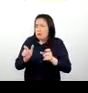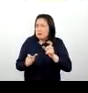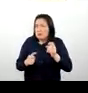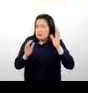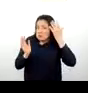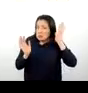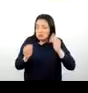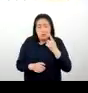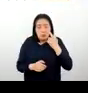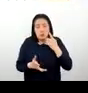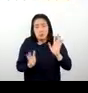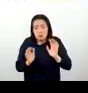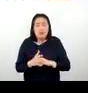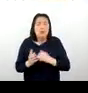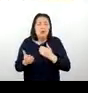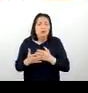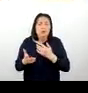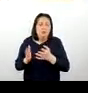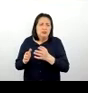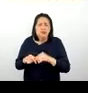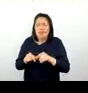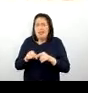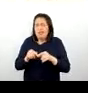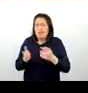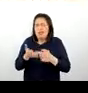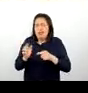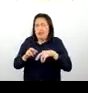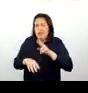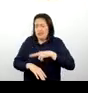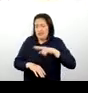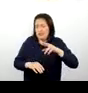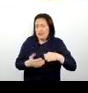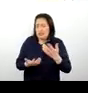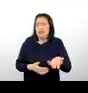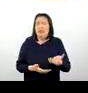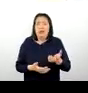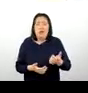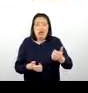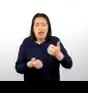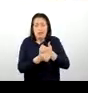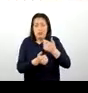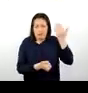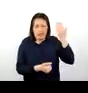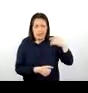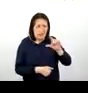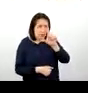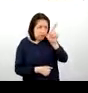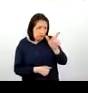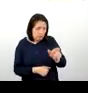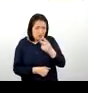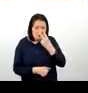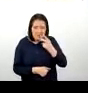pero está cerca lo que viene a ser la oreja de perro que tenemos en la región Ayacucho, por eso les había presentado el mapa, ¿no? Es importante ubicar